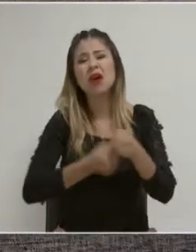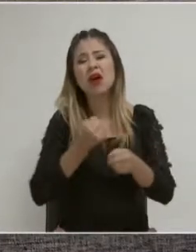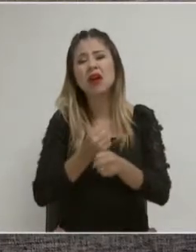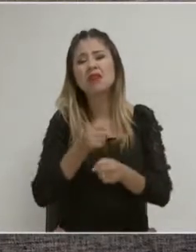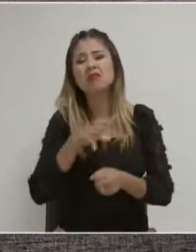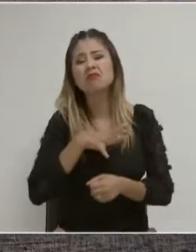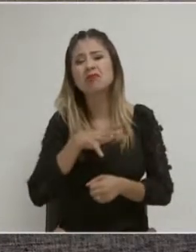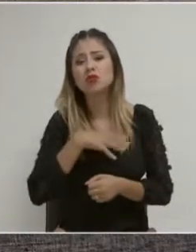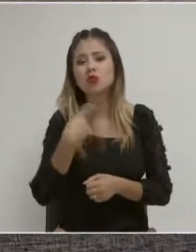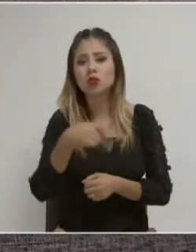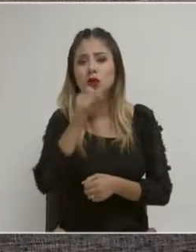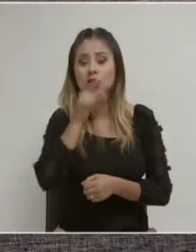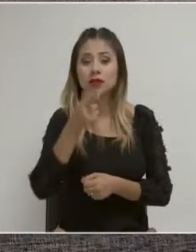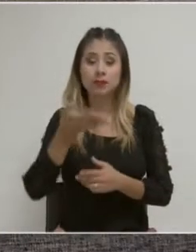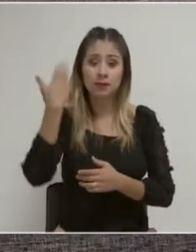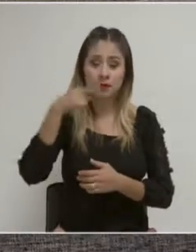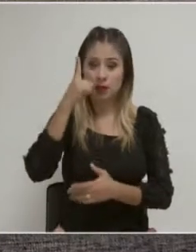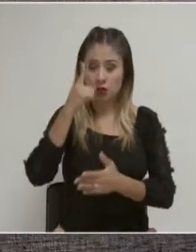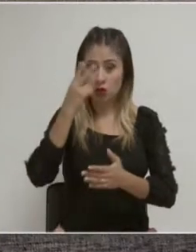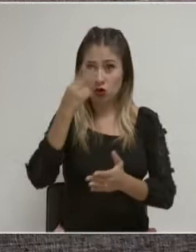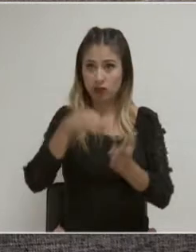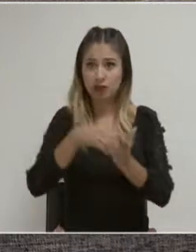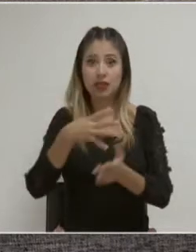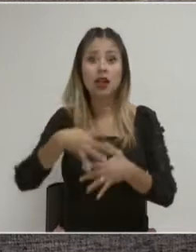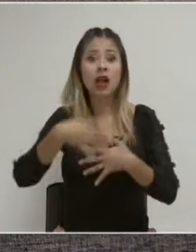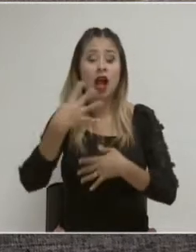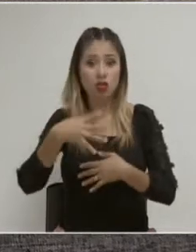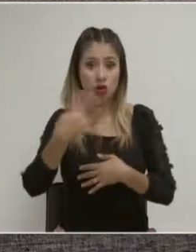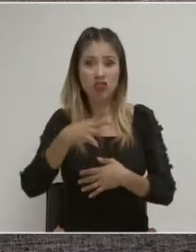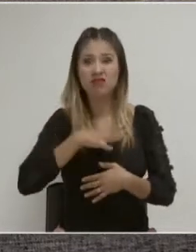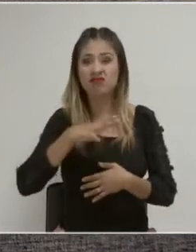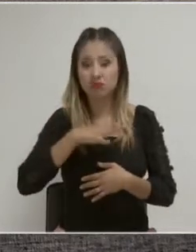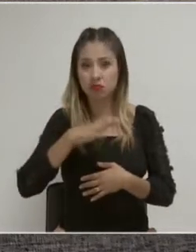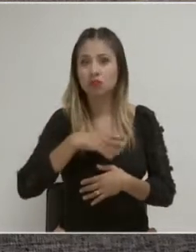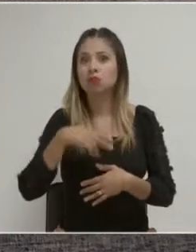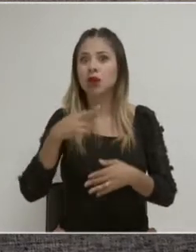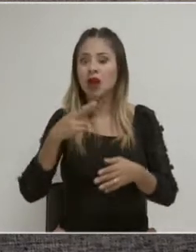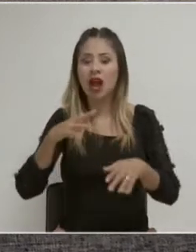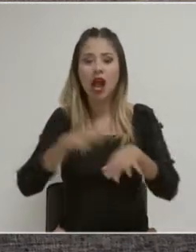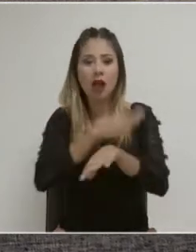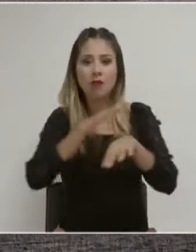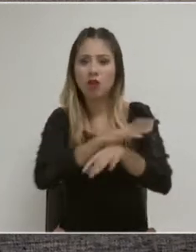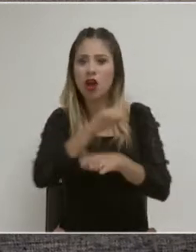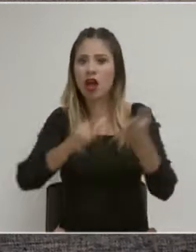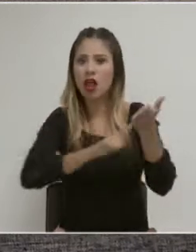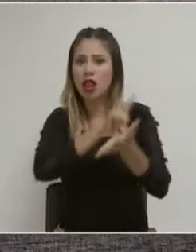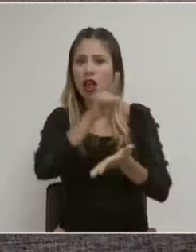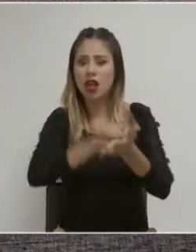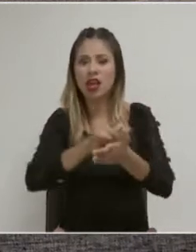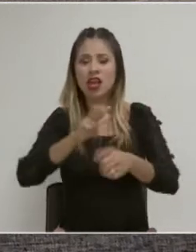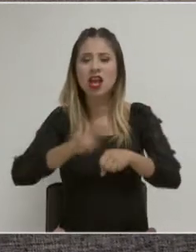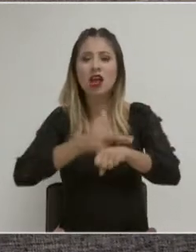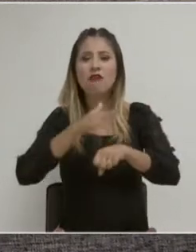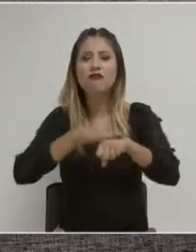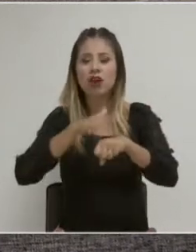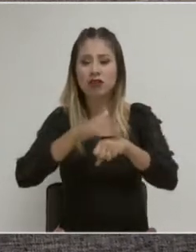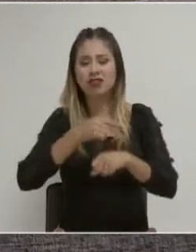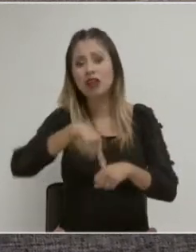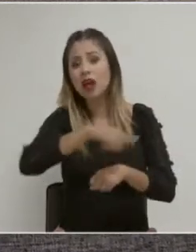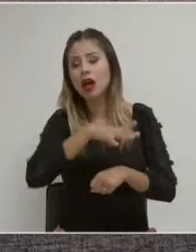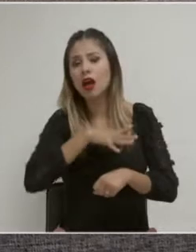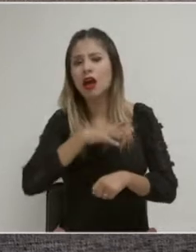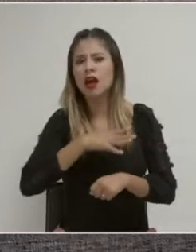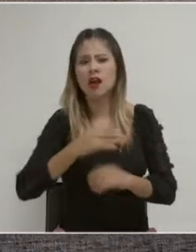reforma del Congreso de la Unión de carácter trascendental. Esta reforma establece a nivel constitucional el principio de